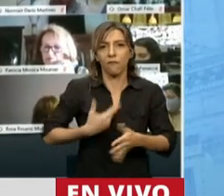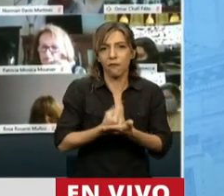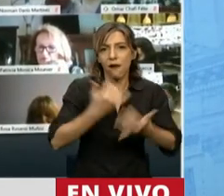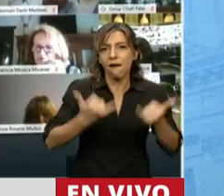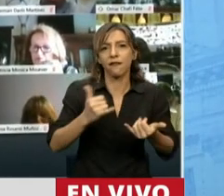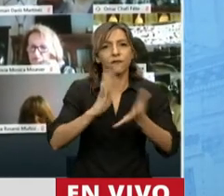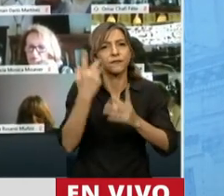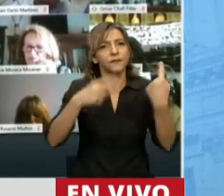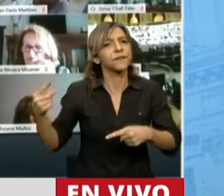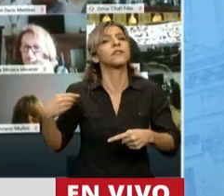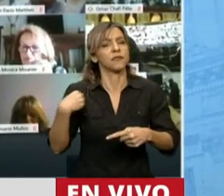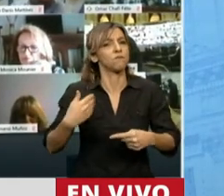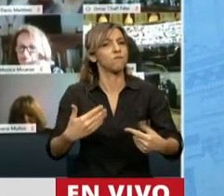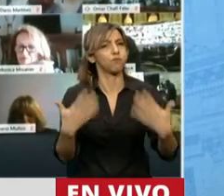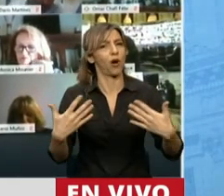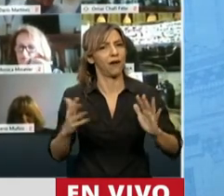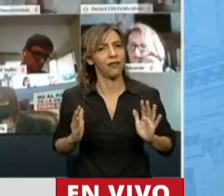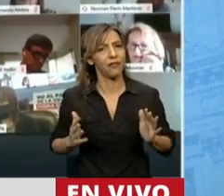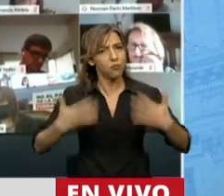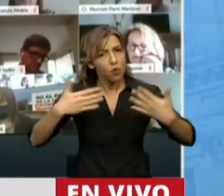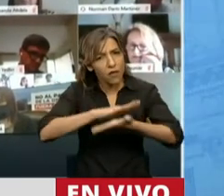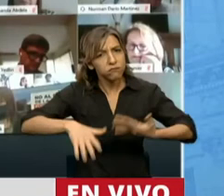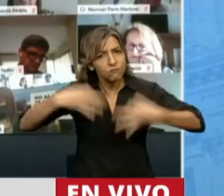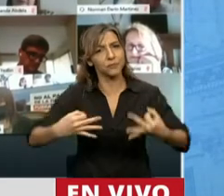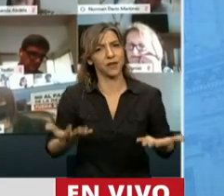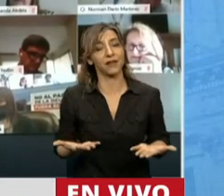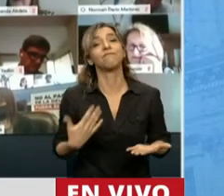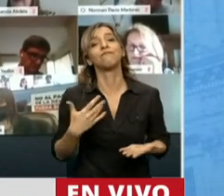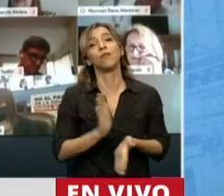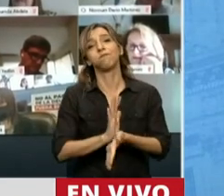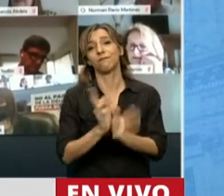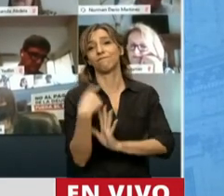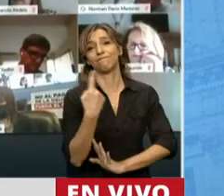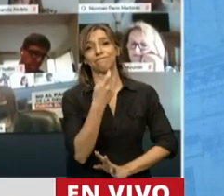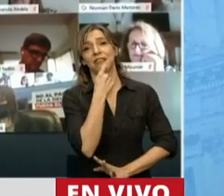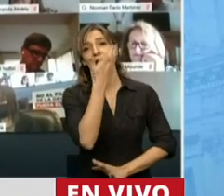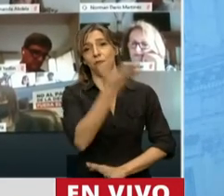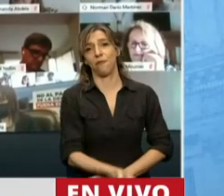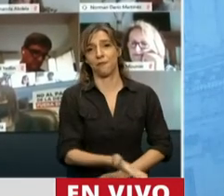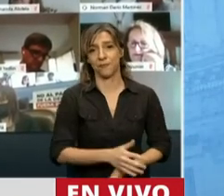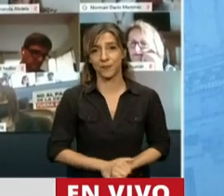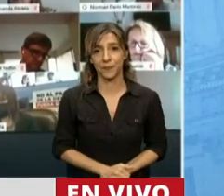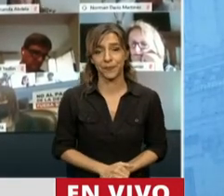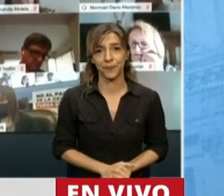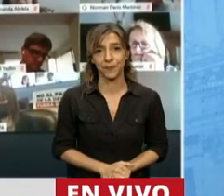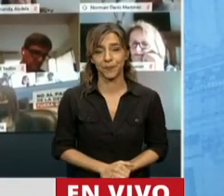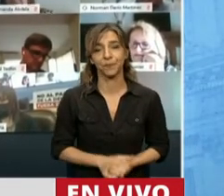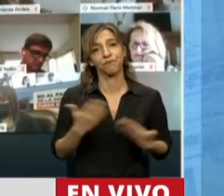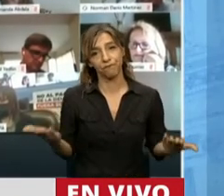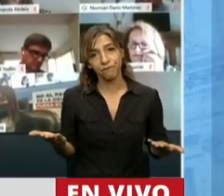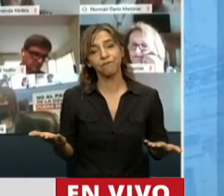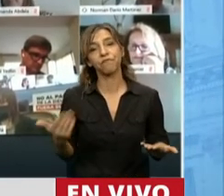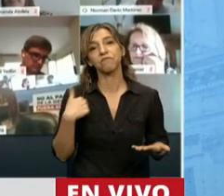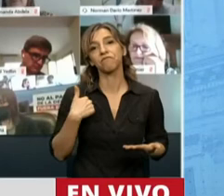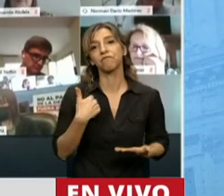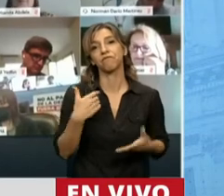es posible, y sin duda alguna ese es un ejemplo que queda para todos los argentinos y argentinas. Así que, en nombre del